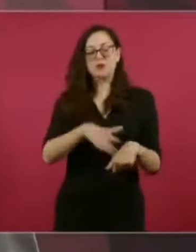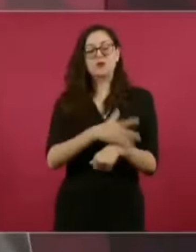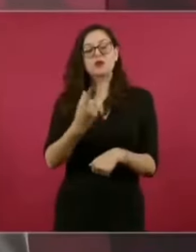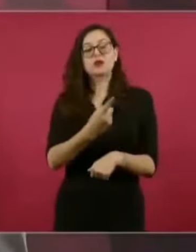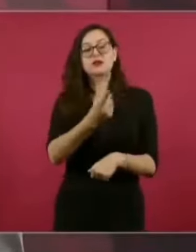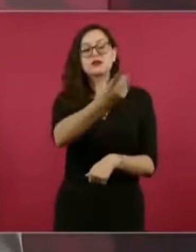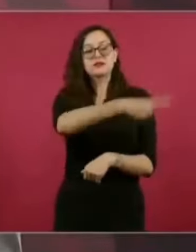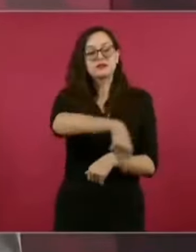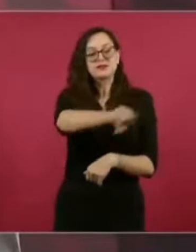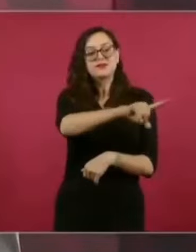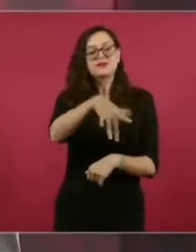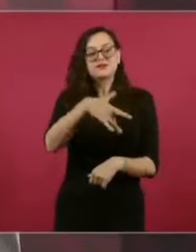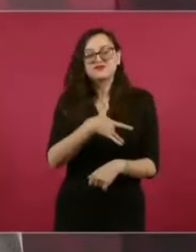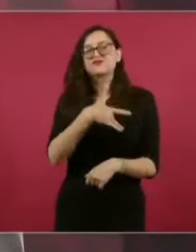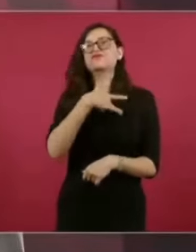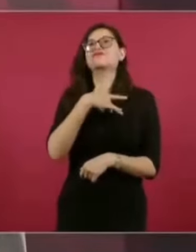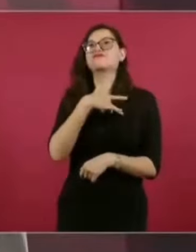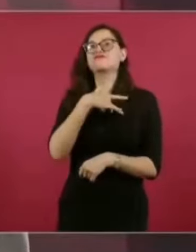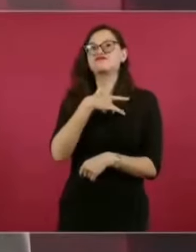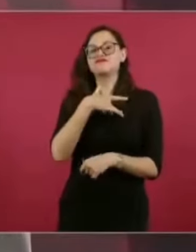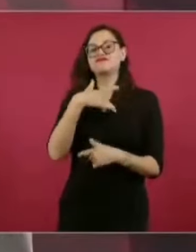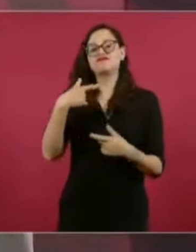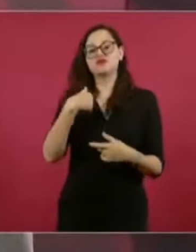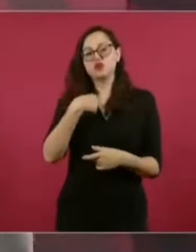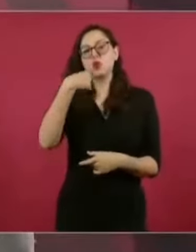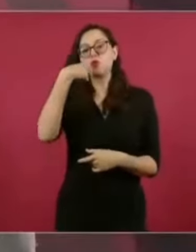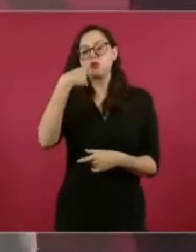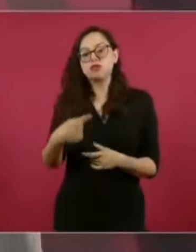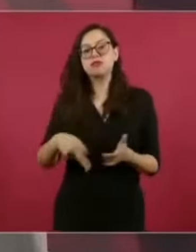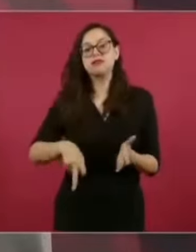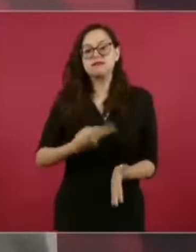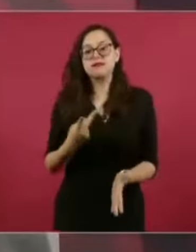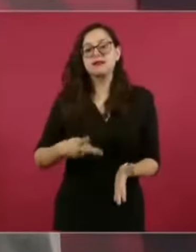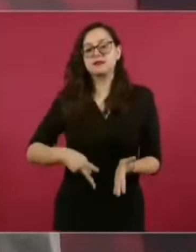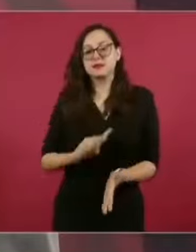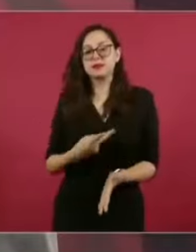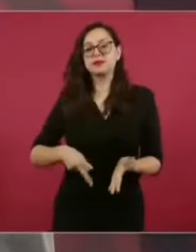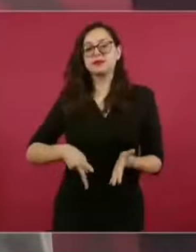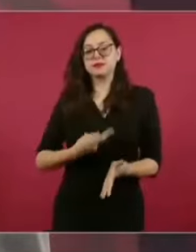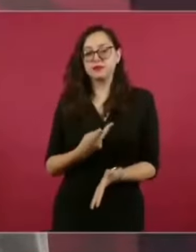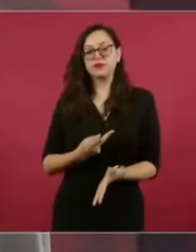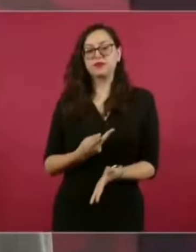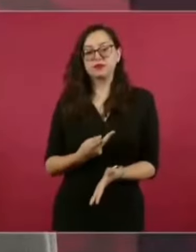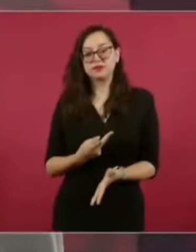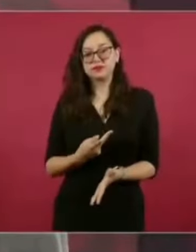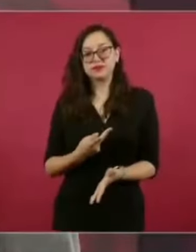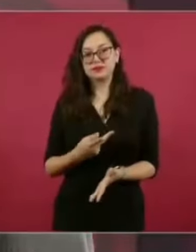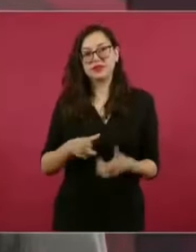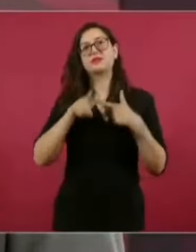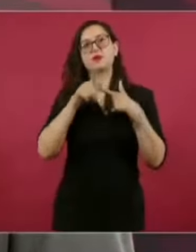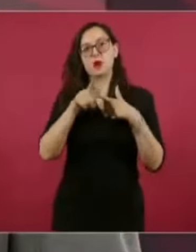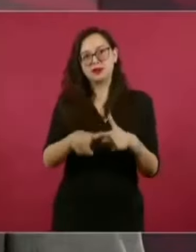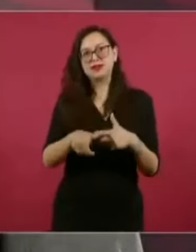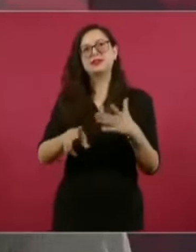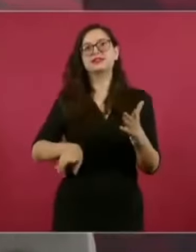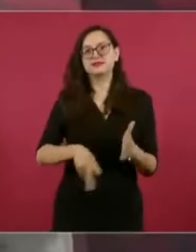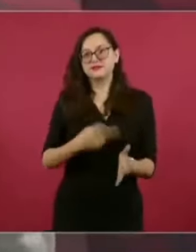lo digo y lo digo y lo voy a seguir diciendo,